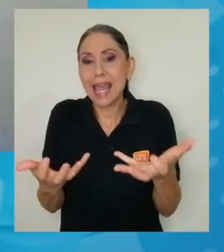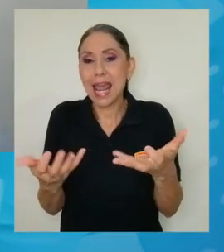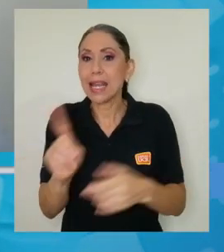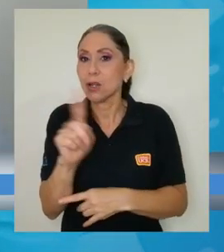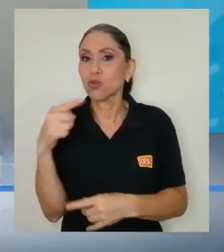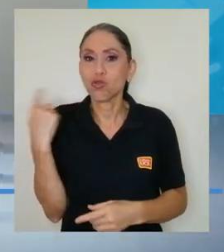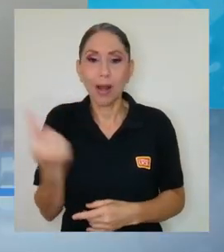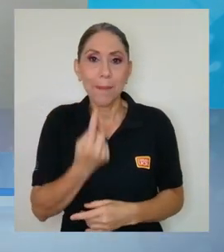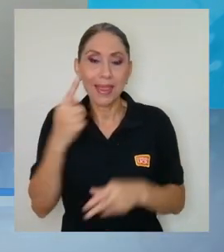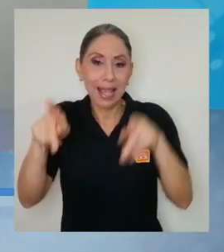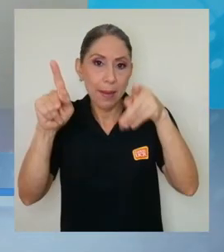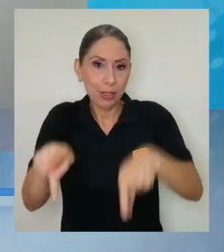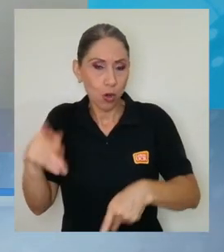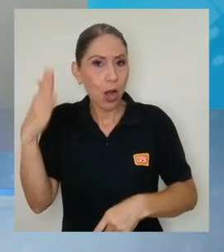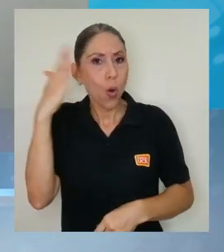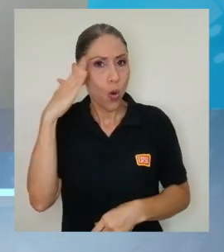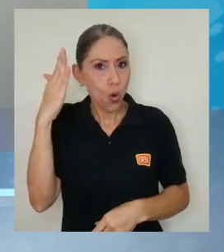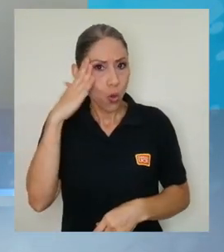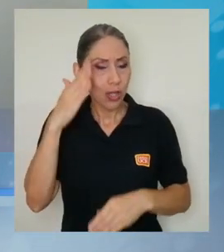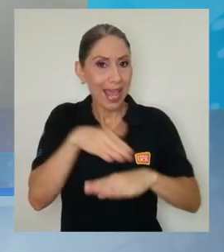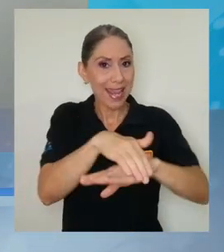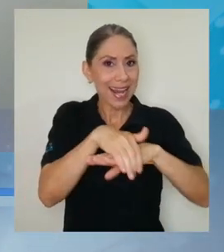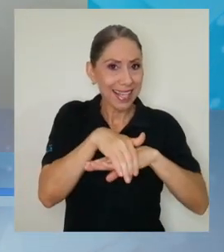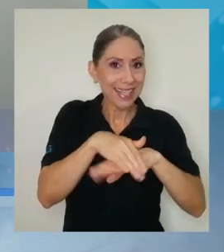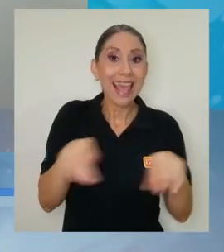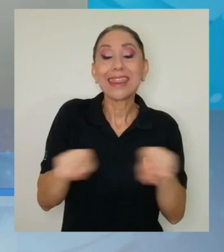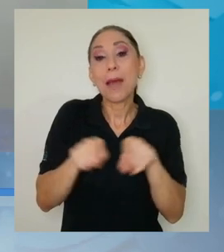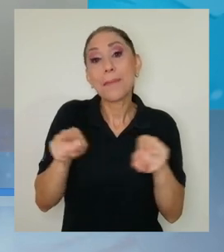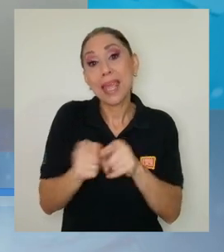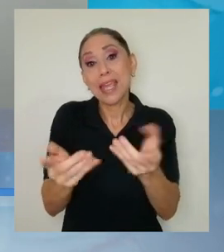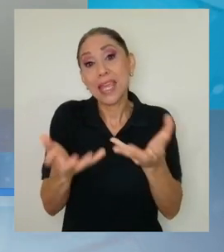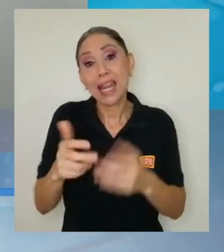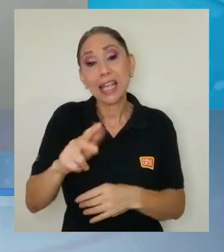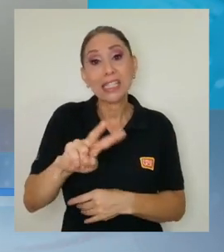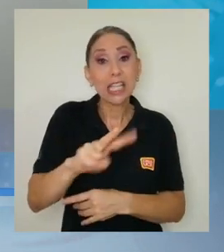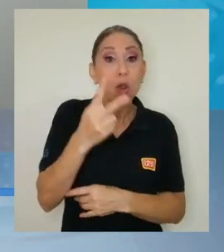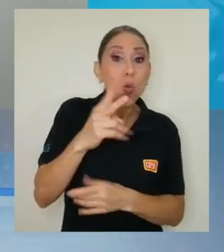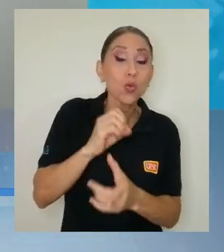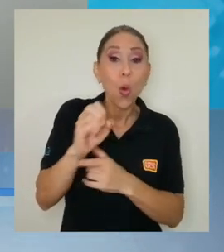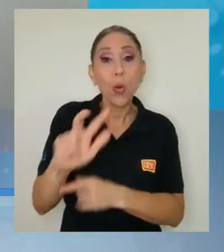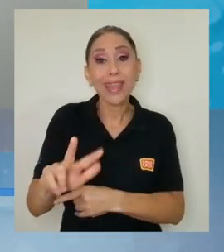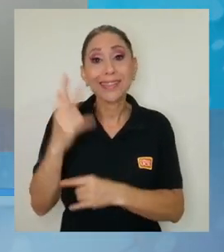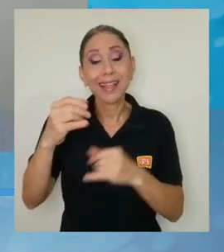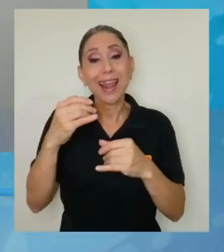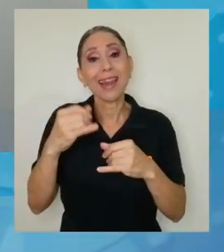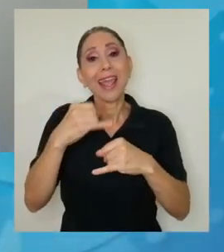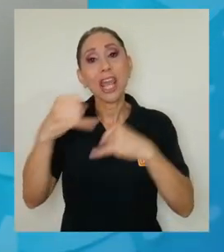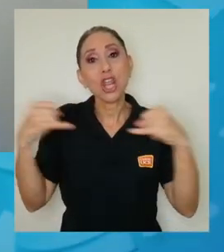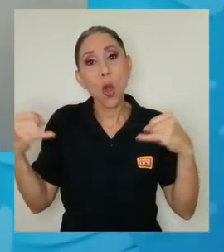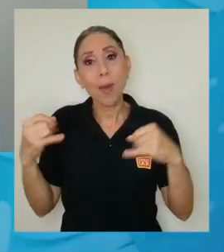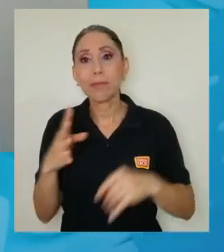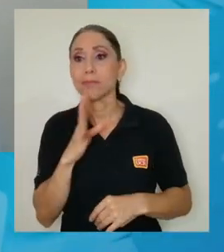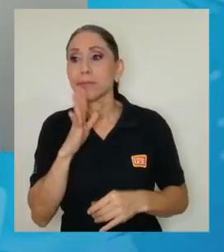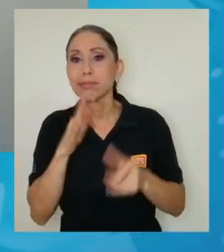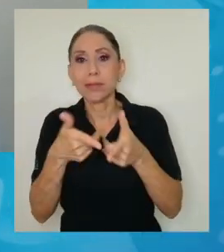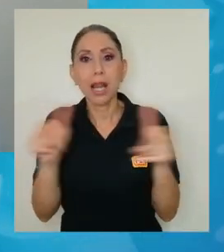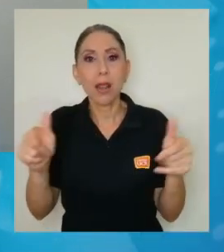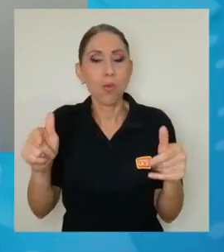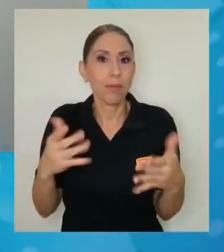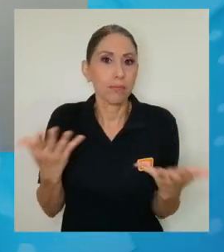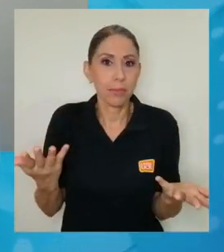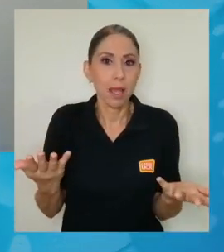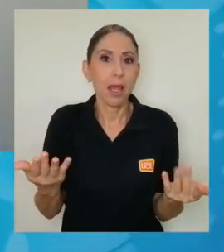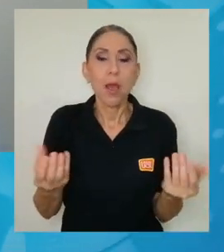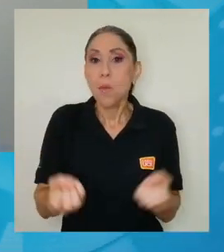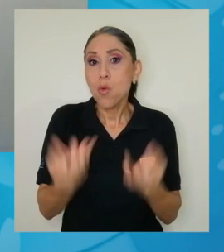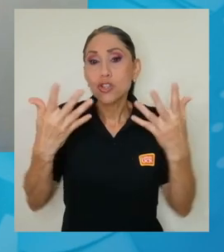que la persona conozca inglés, sino un tercer o un segundo idioma. Y hay muchas empresas que están